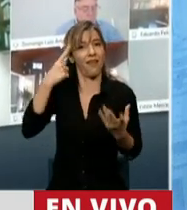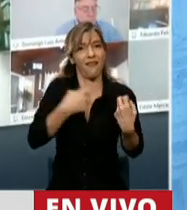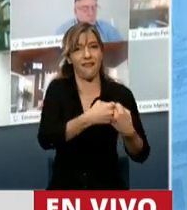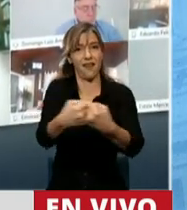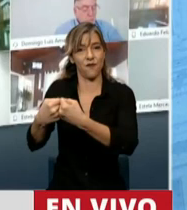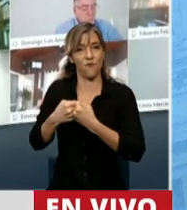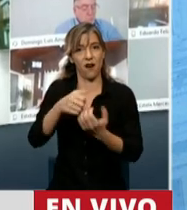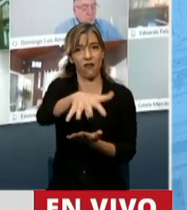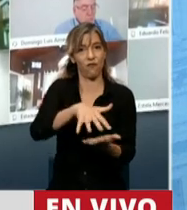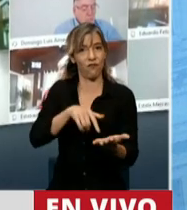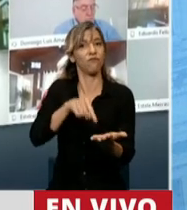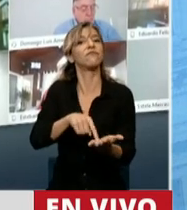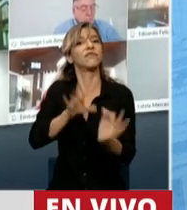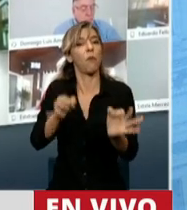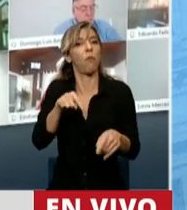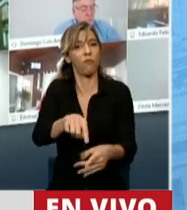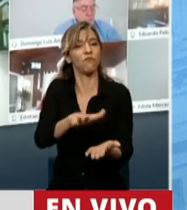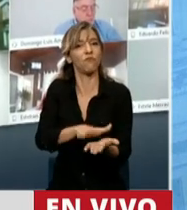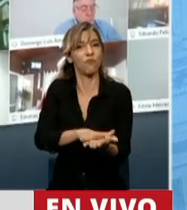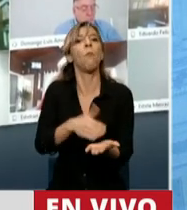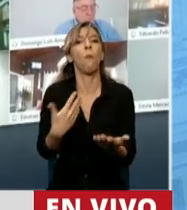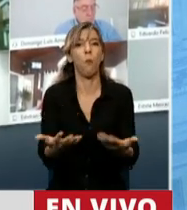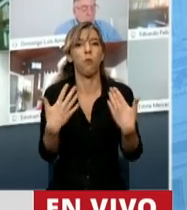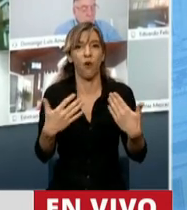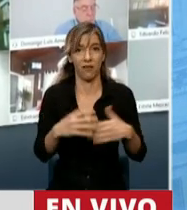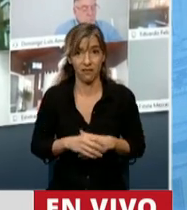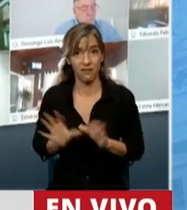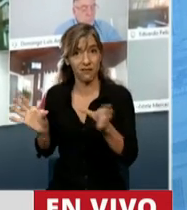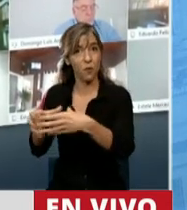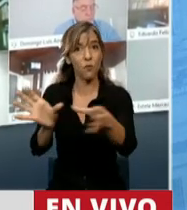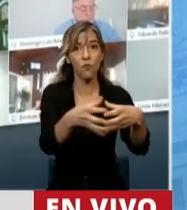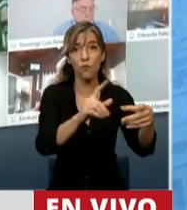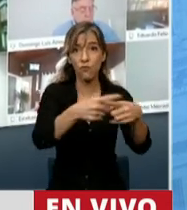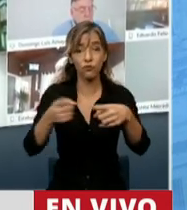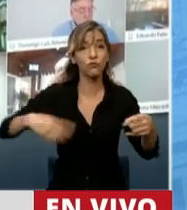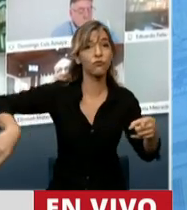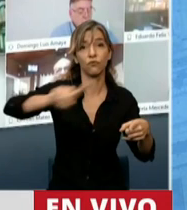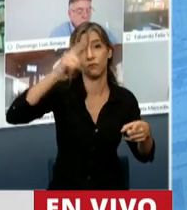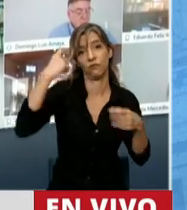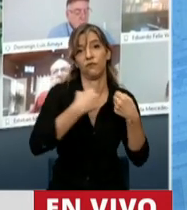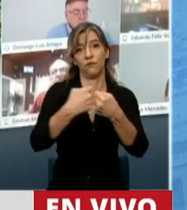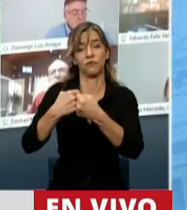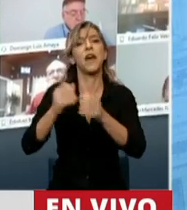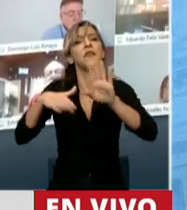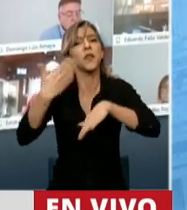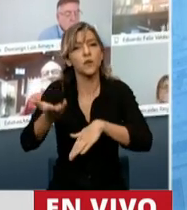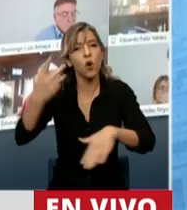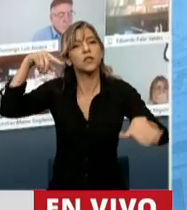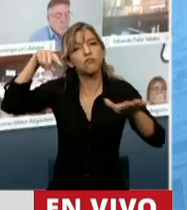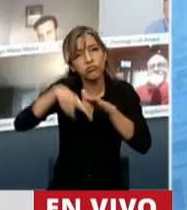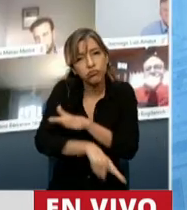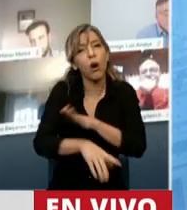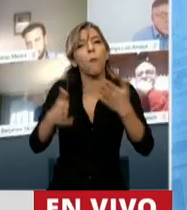excepcional bajo el compromiso de todos los bloques de discutir huevo las reformas más profundas en las comisiones que